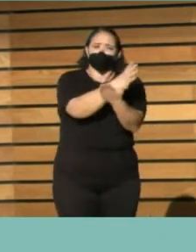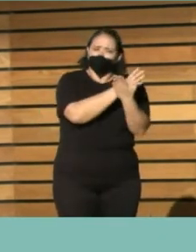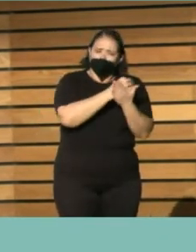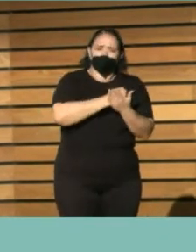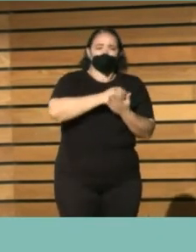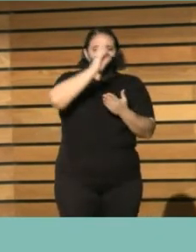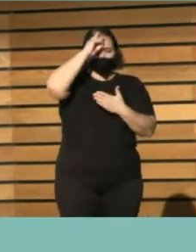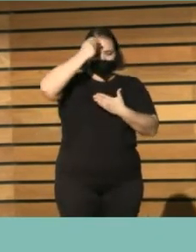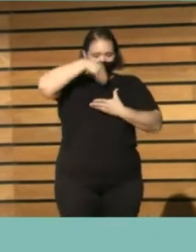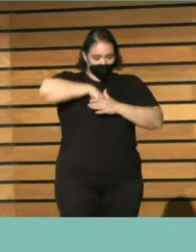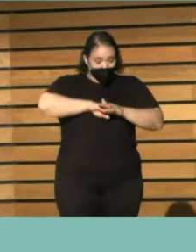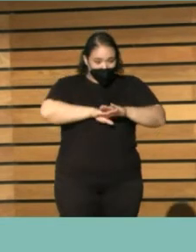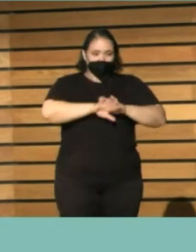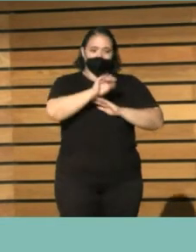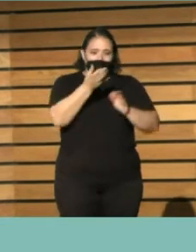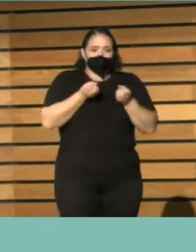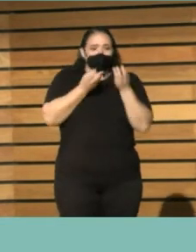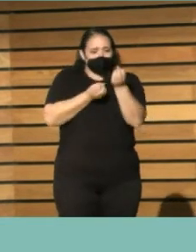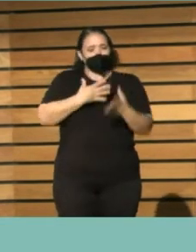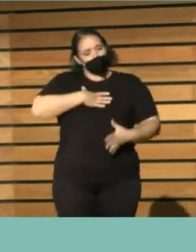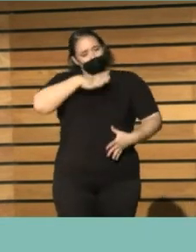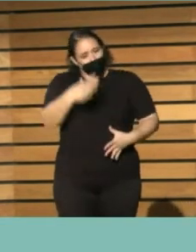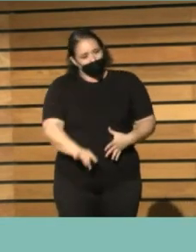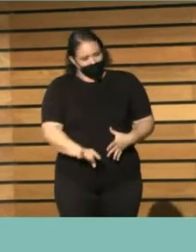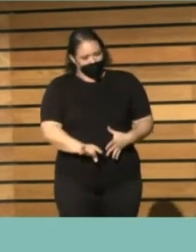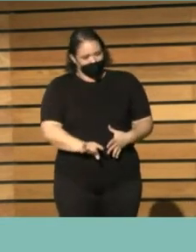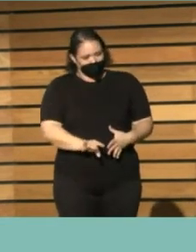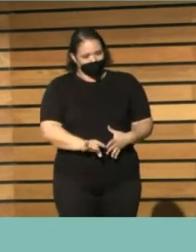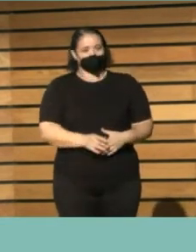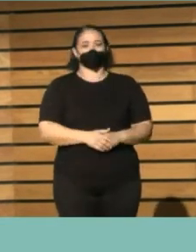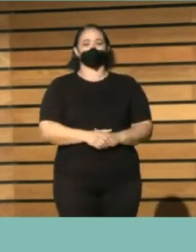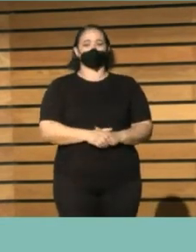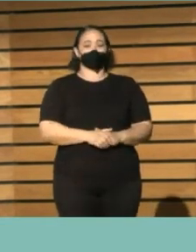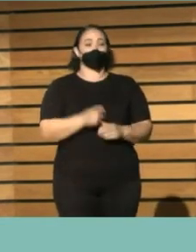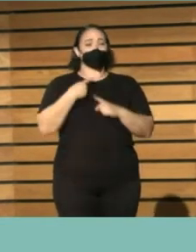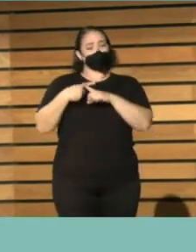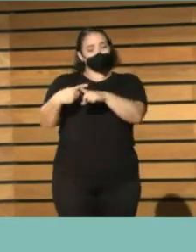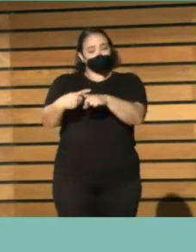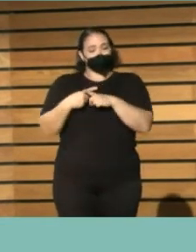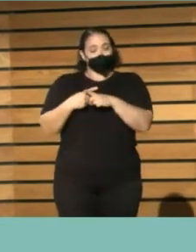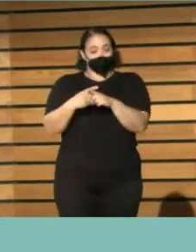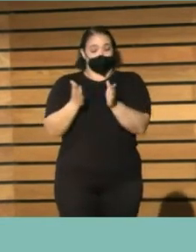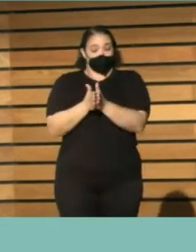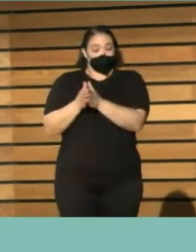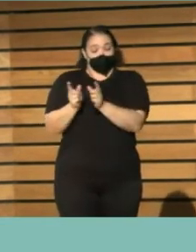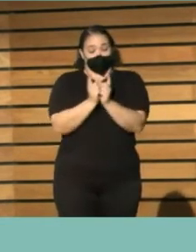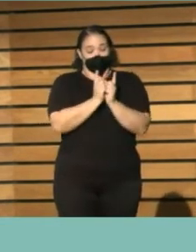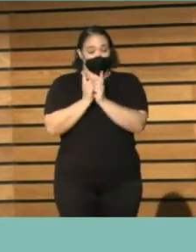que contar ¿no? y creo que el espíritu esto de los congresos de compartir entre nosotros